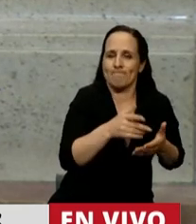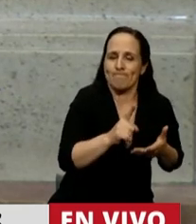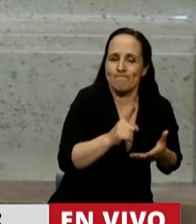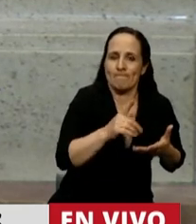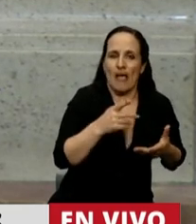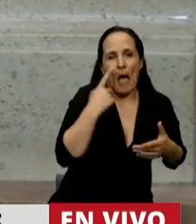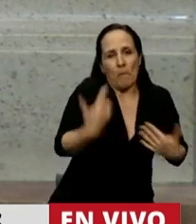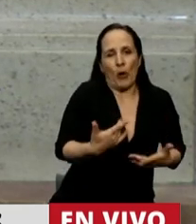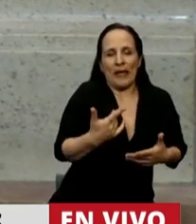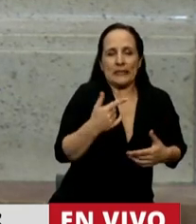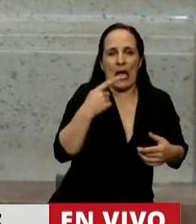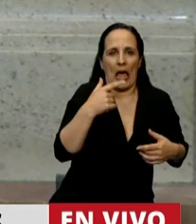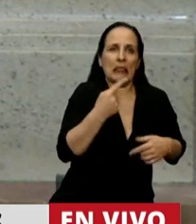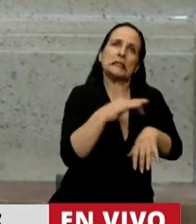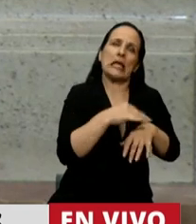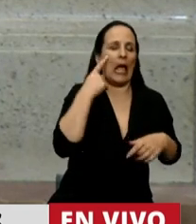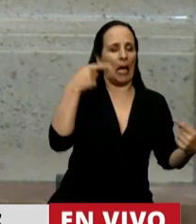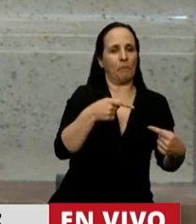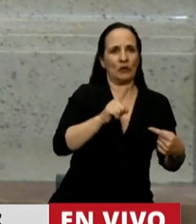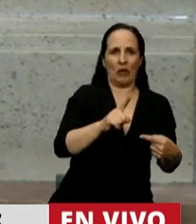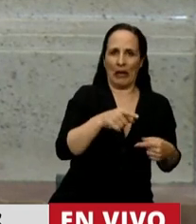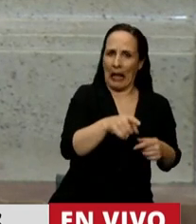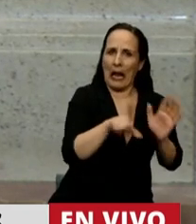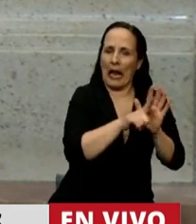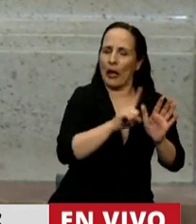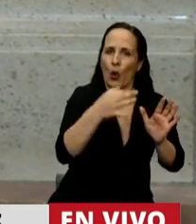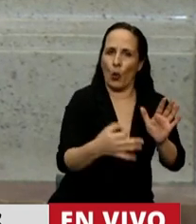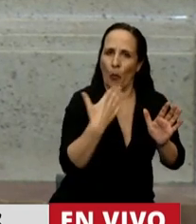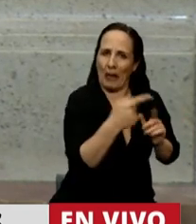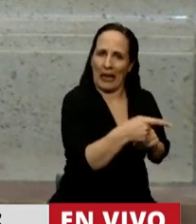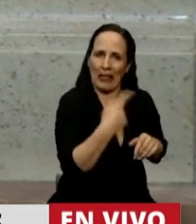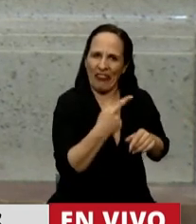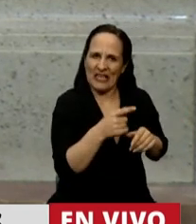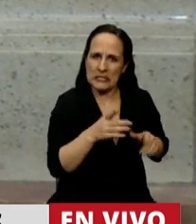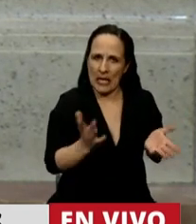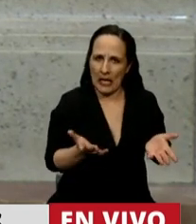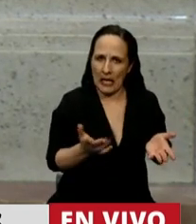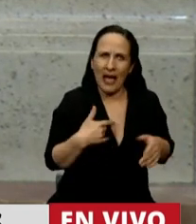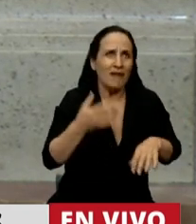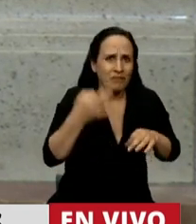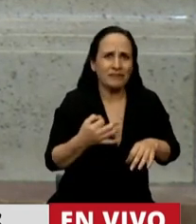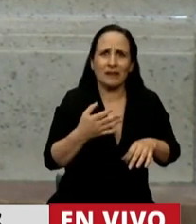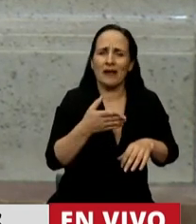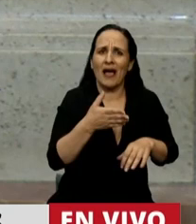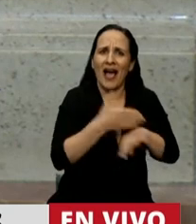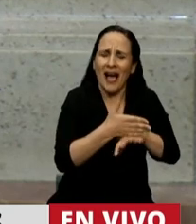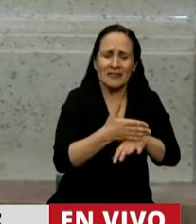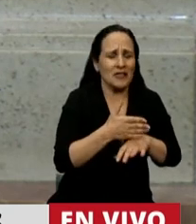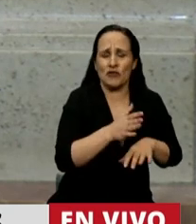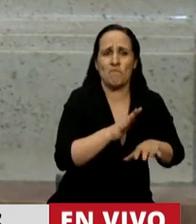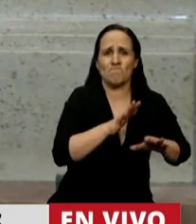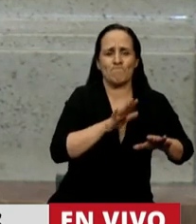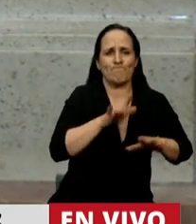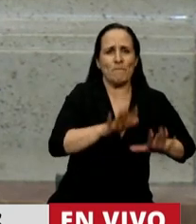en la puerta de entrada del incumplimiento de la ley y la obstrucción del acceso. Es generar